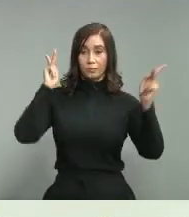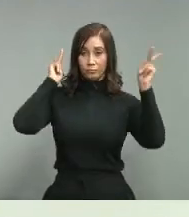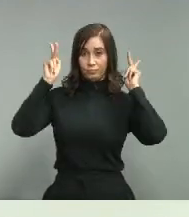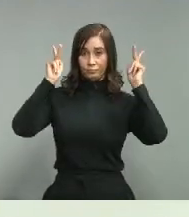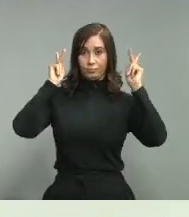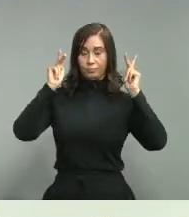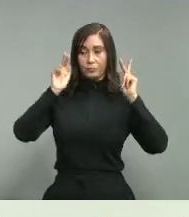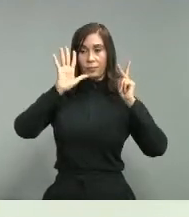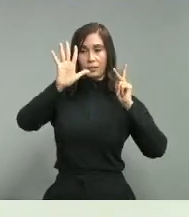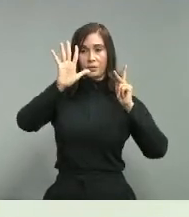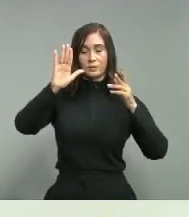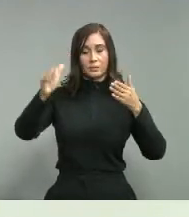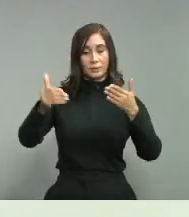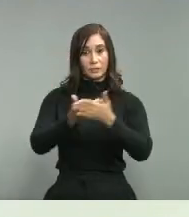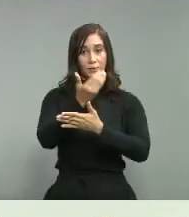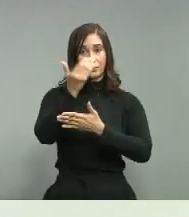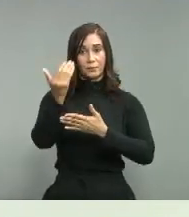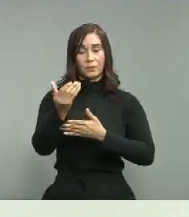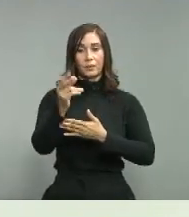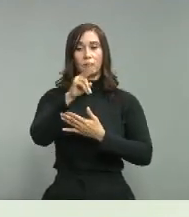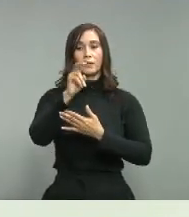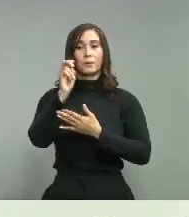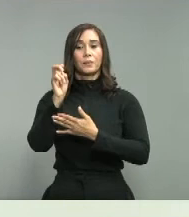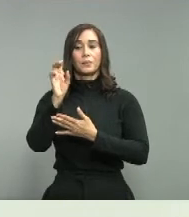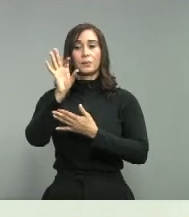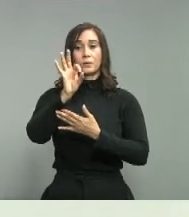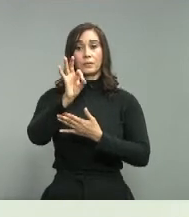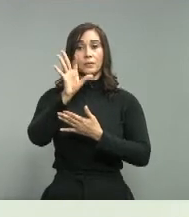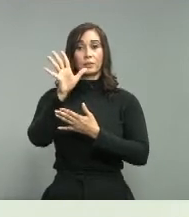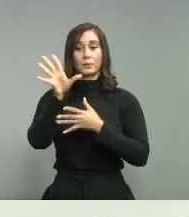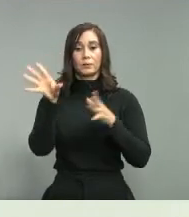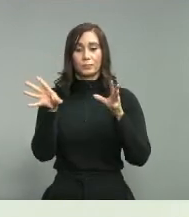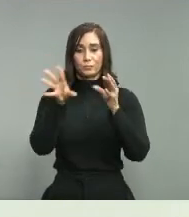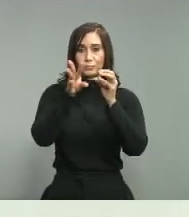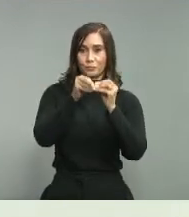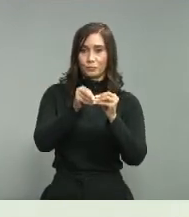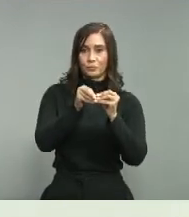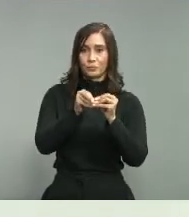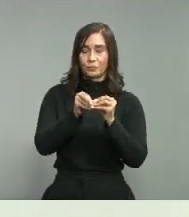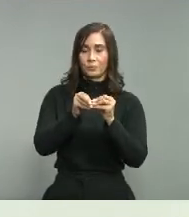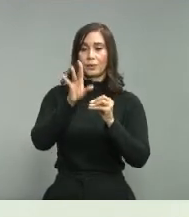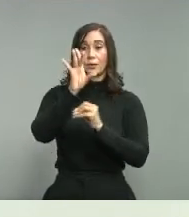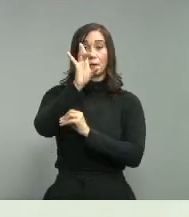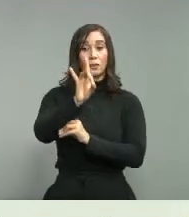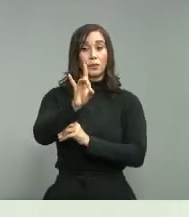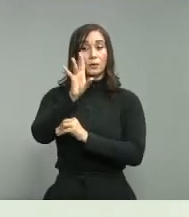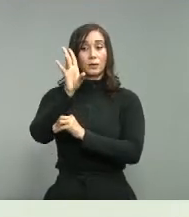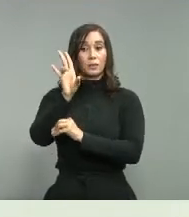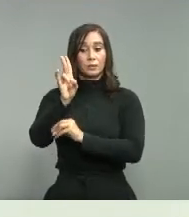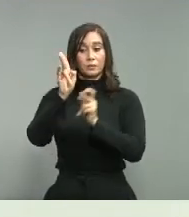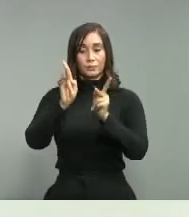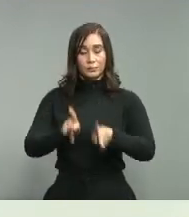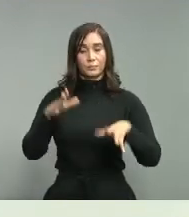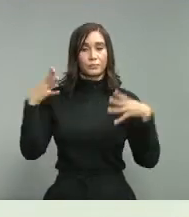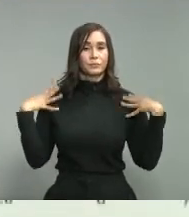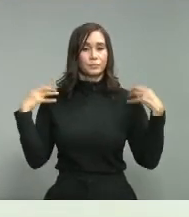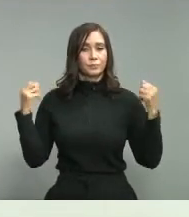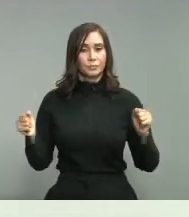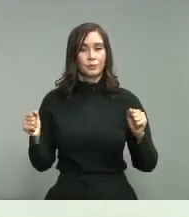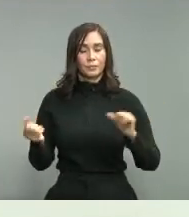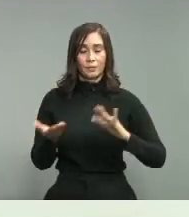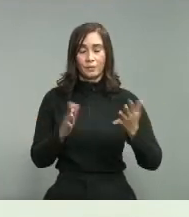5 casos nuevos 295 acumulados 87 recuperados